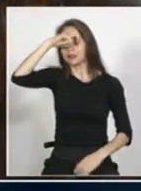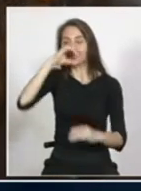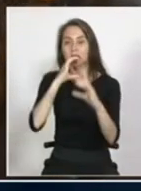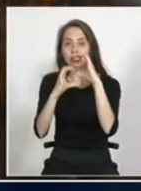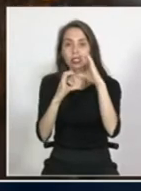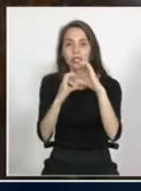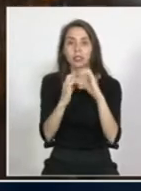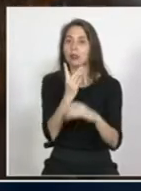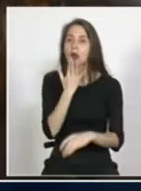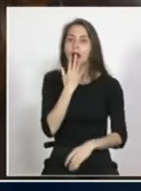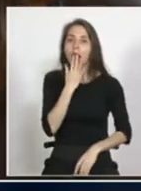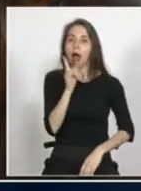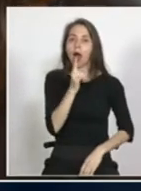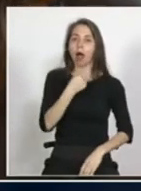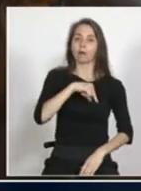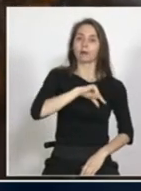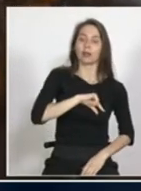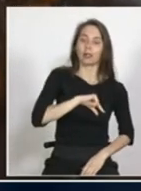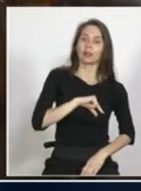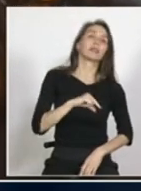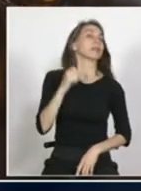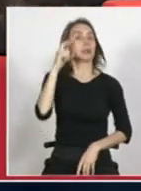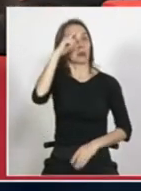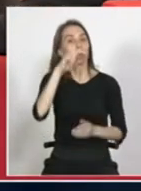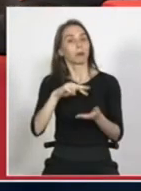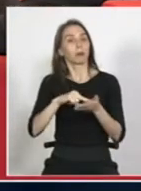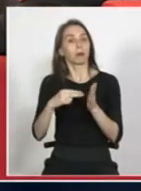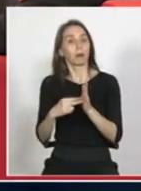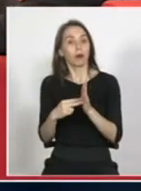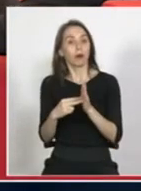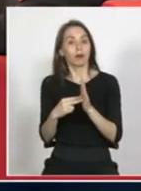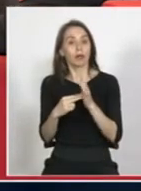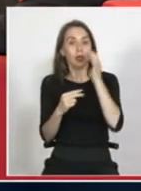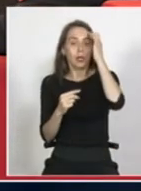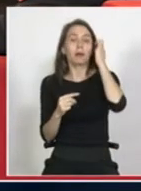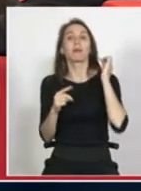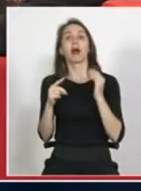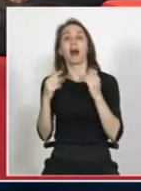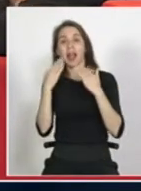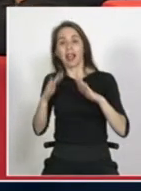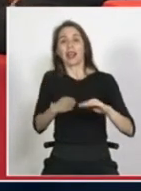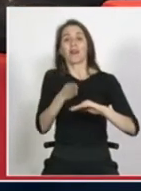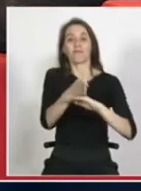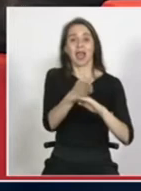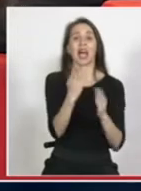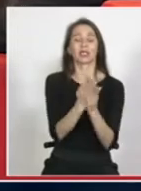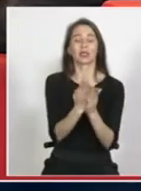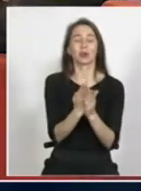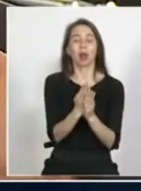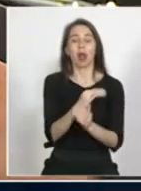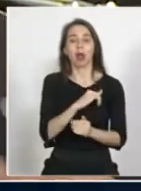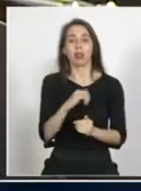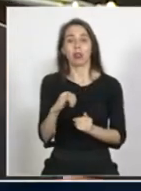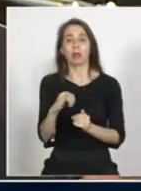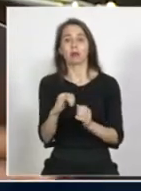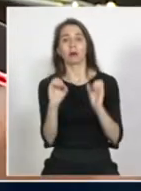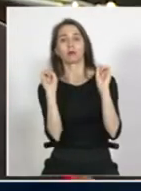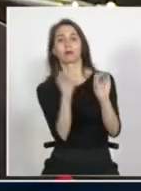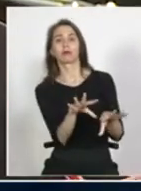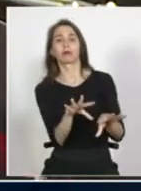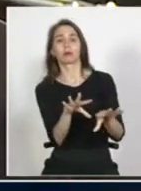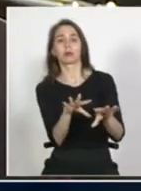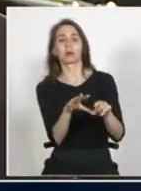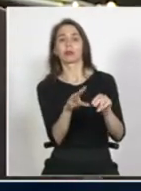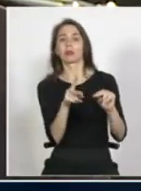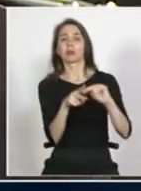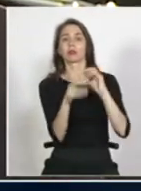idioma, o también muchos temas, problemas de exerción en relación a lo que los niños no logran o extrañan mucho sus lugares